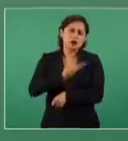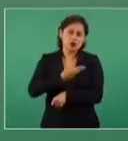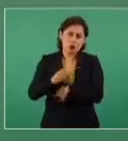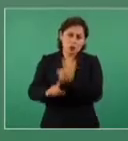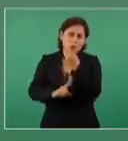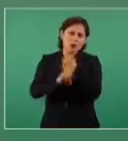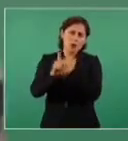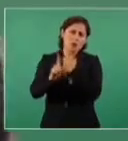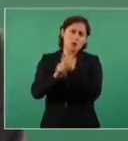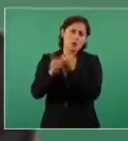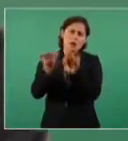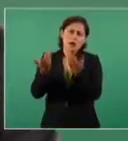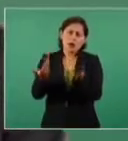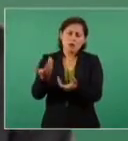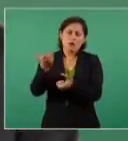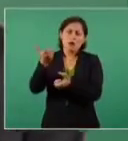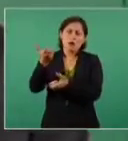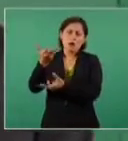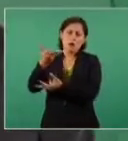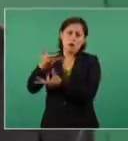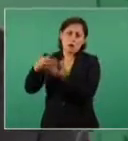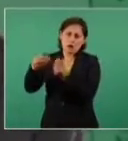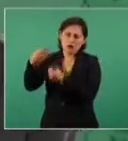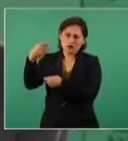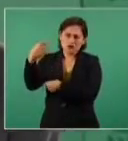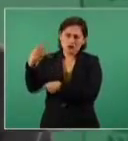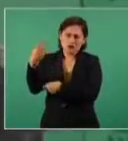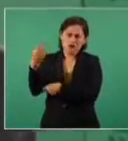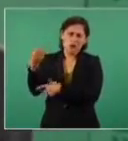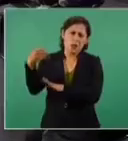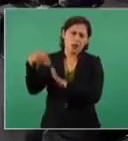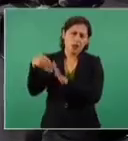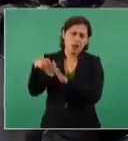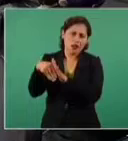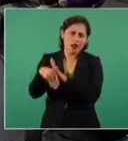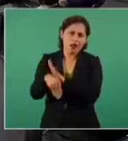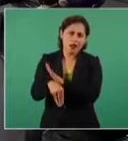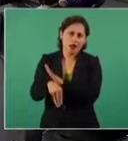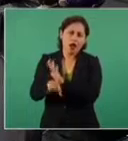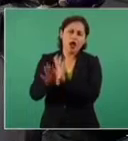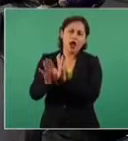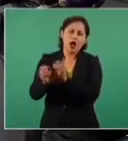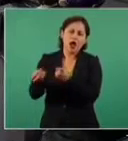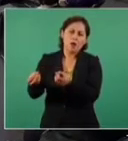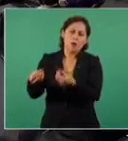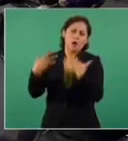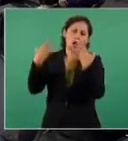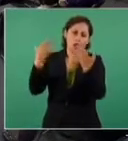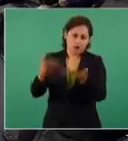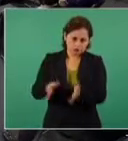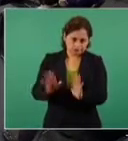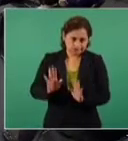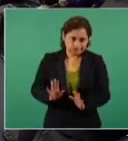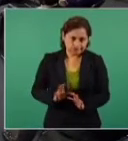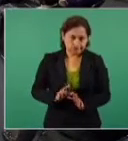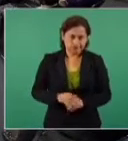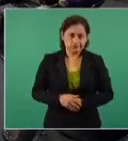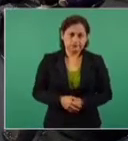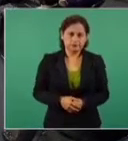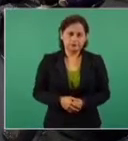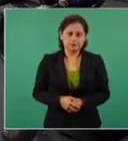crisis en la metrópoli española y la oportunidad